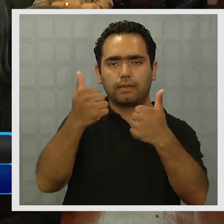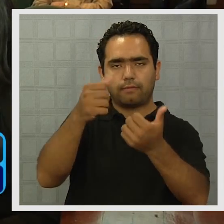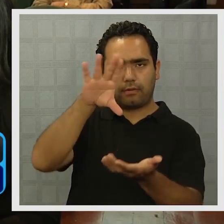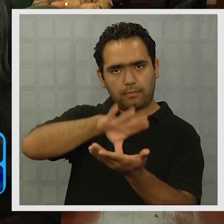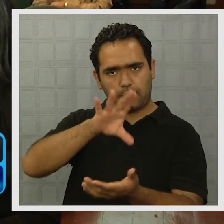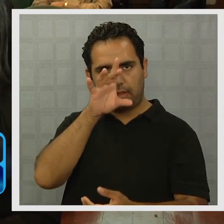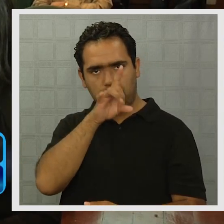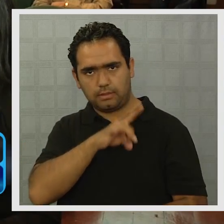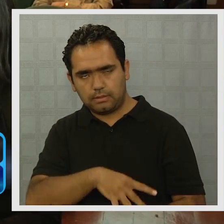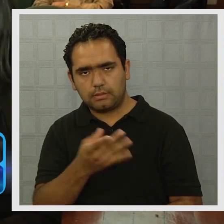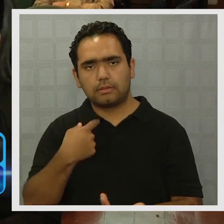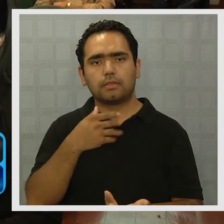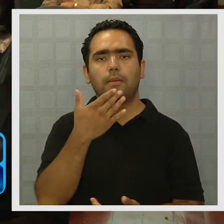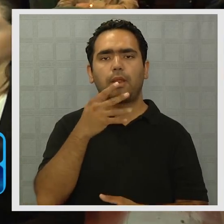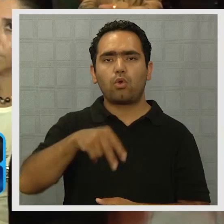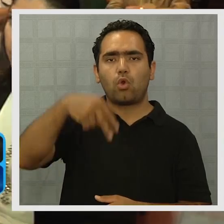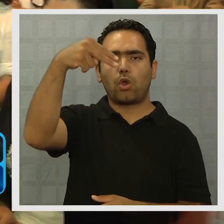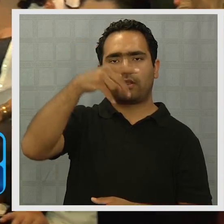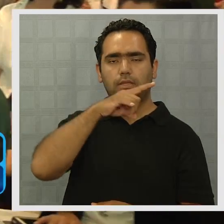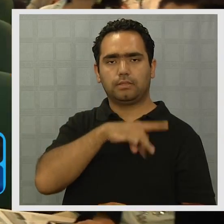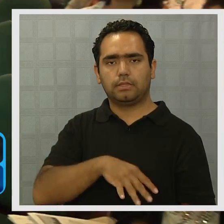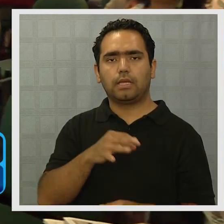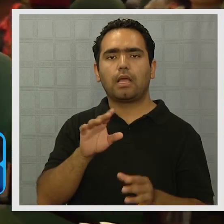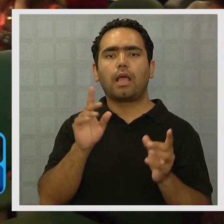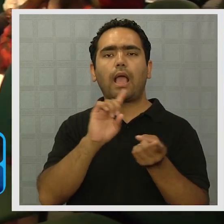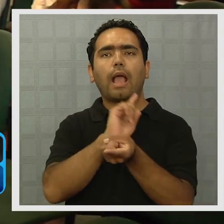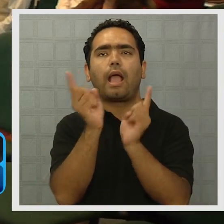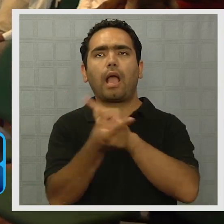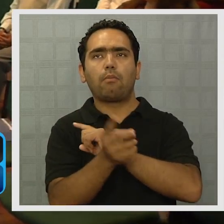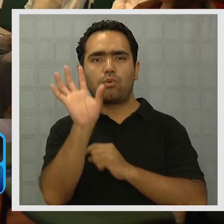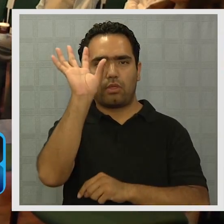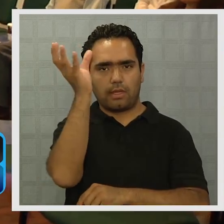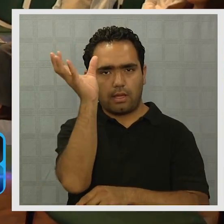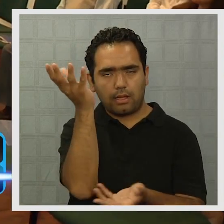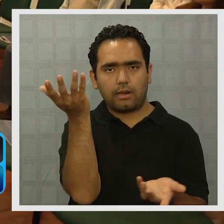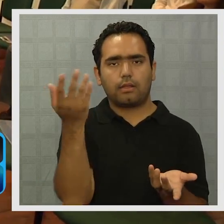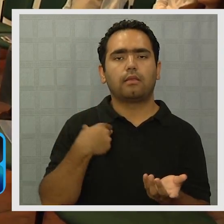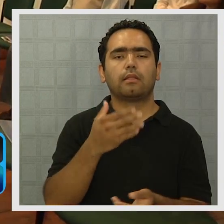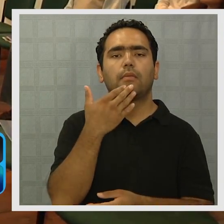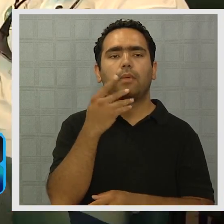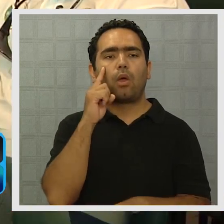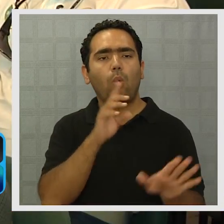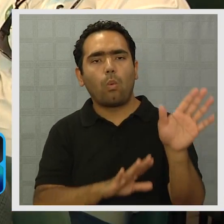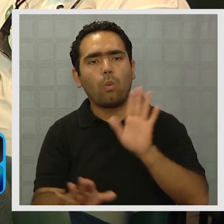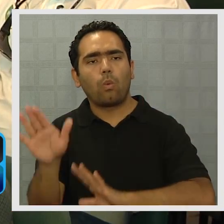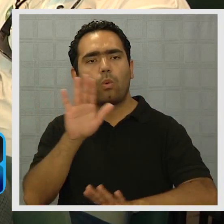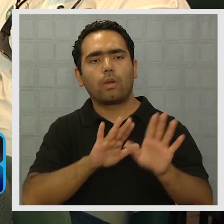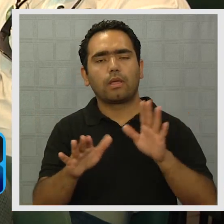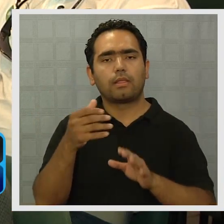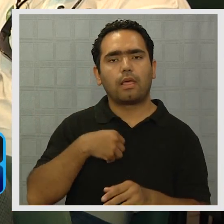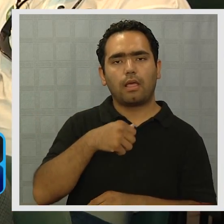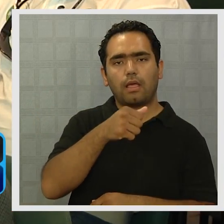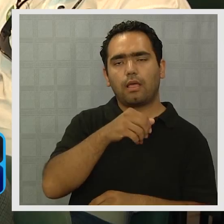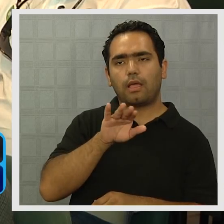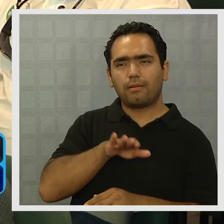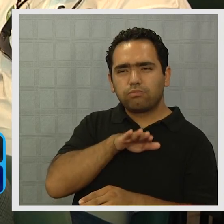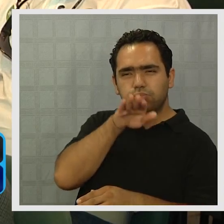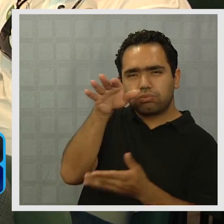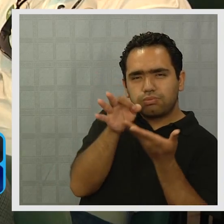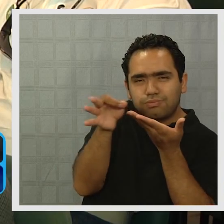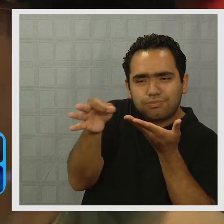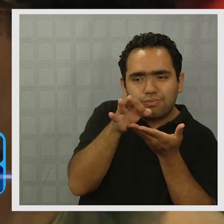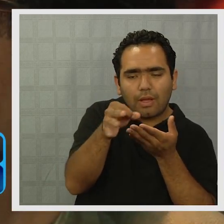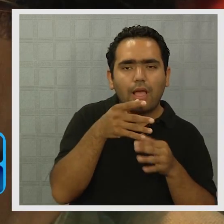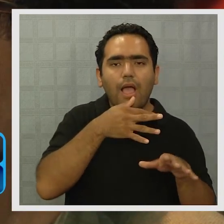desafíos que presentan el país y específicamente en el norte de Chile, el cambio climático, además de la conservación y desarrollo de los humedales